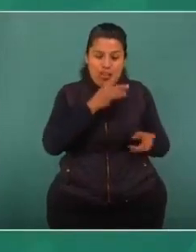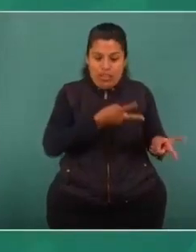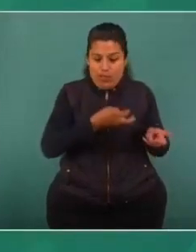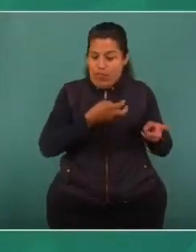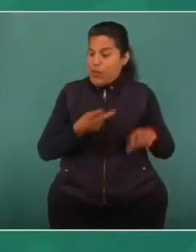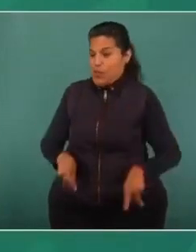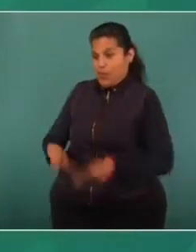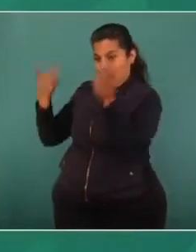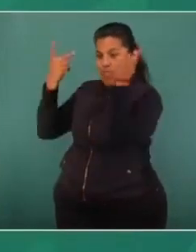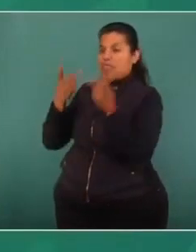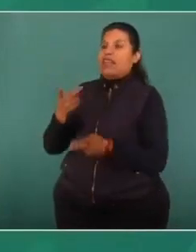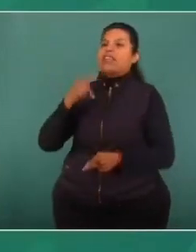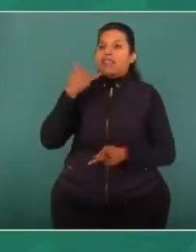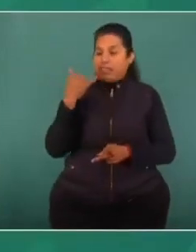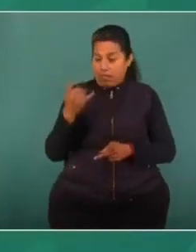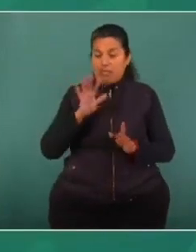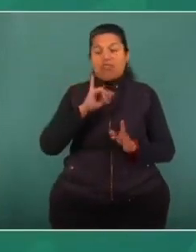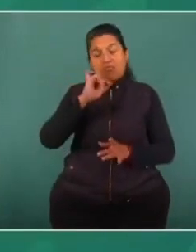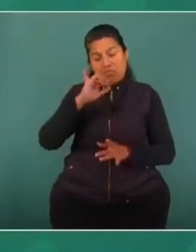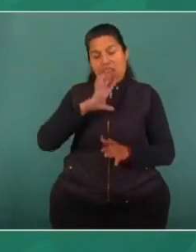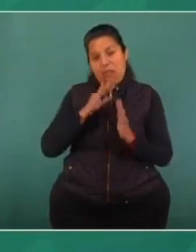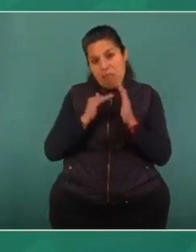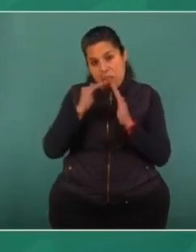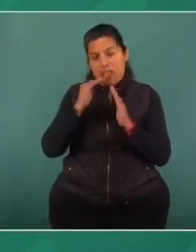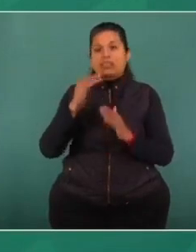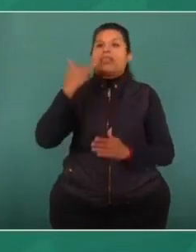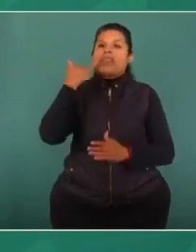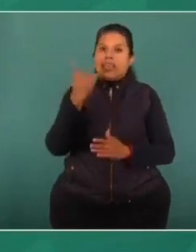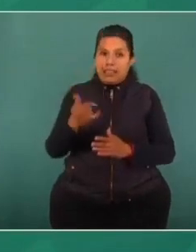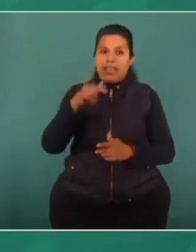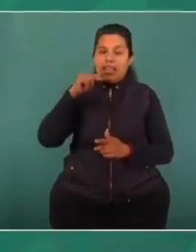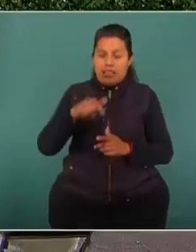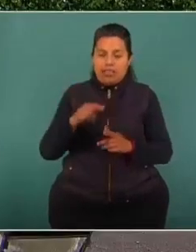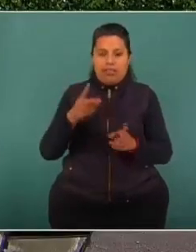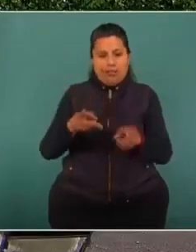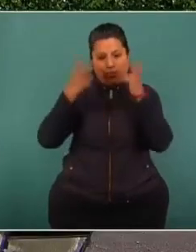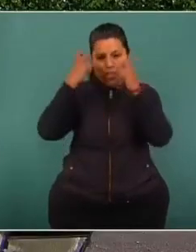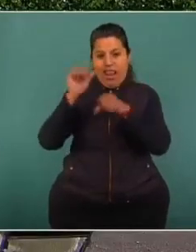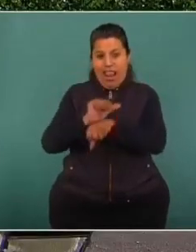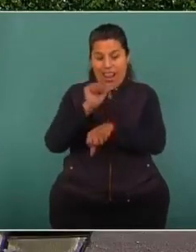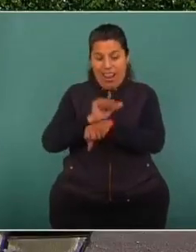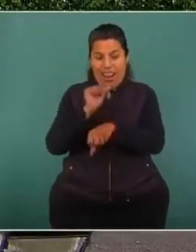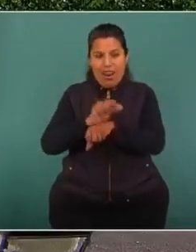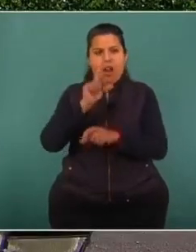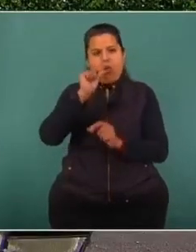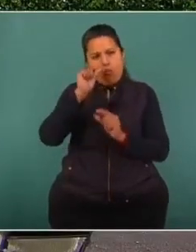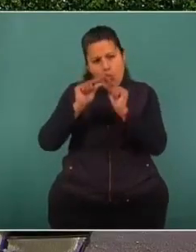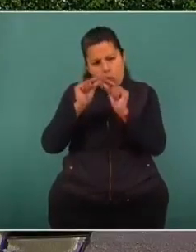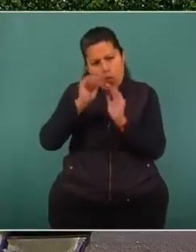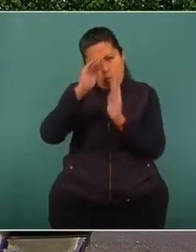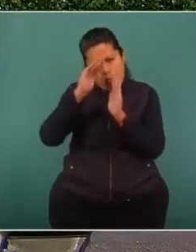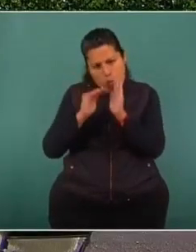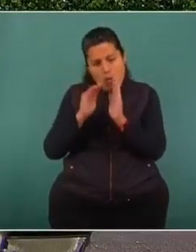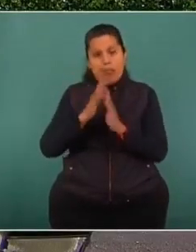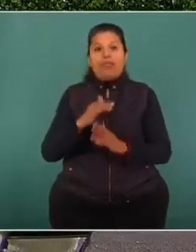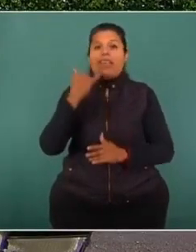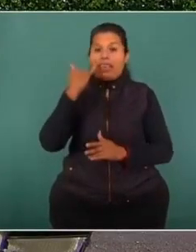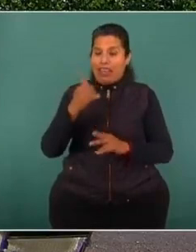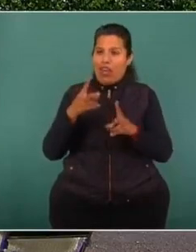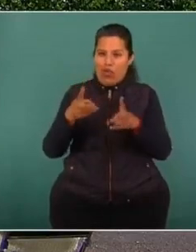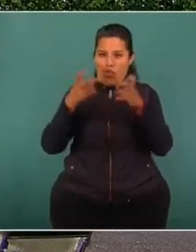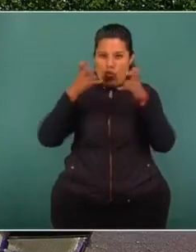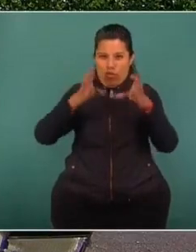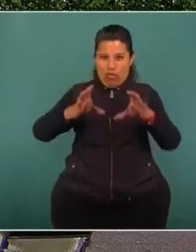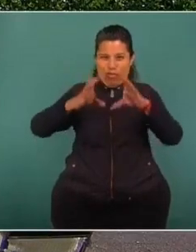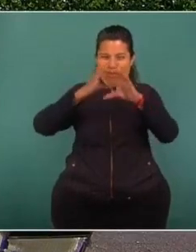El robo de vehículos también tiene una tendencia a la baja. La que sigue, el robo de transportes también